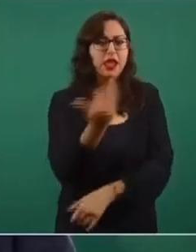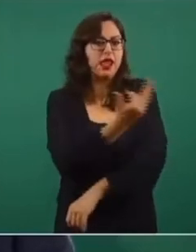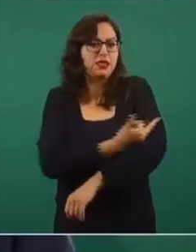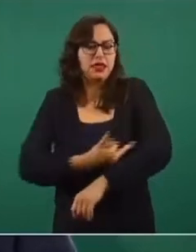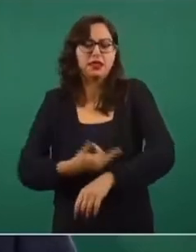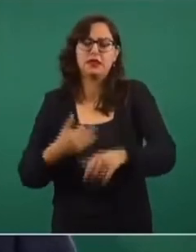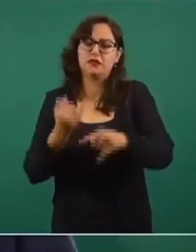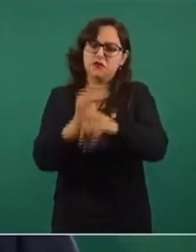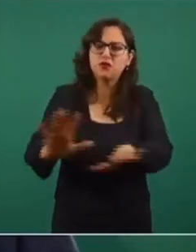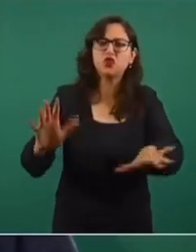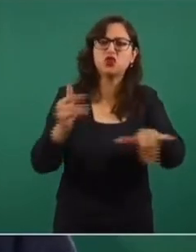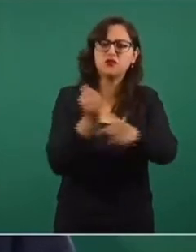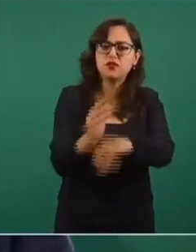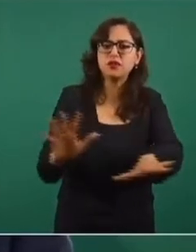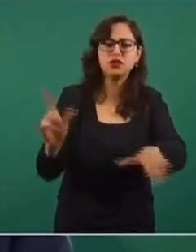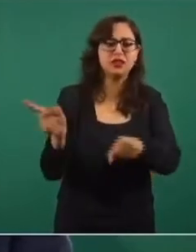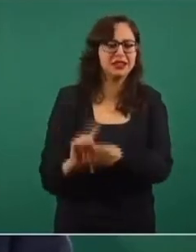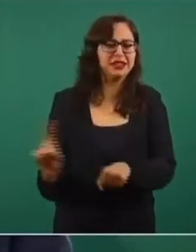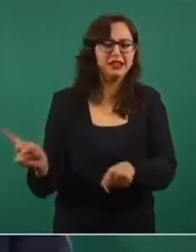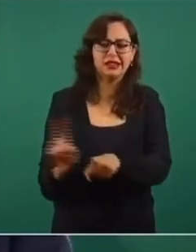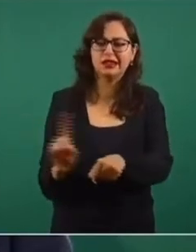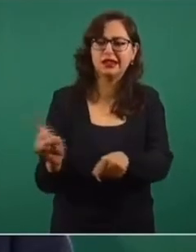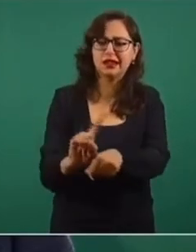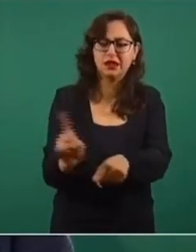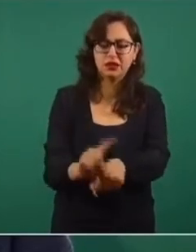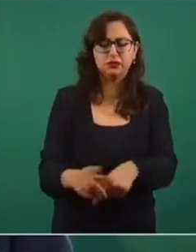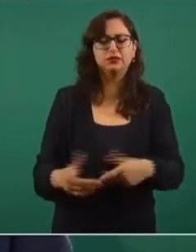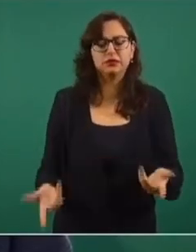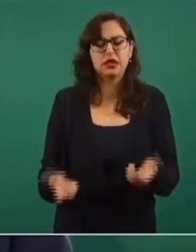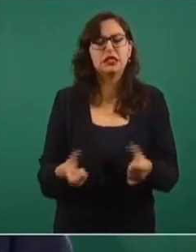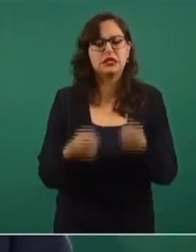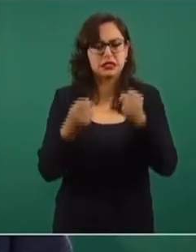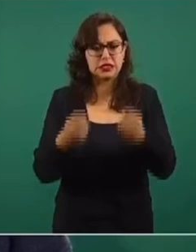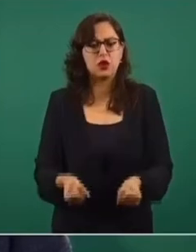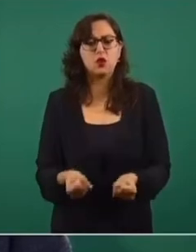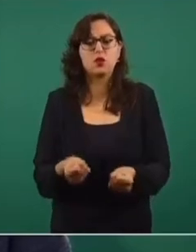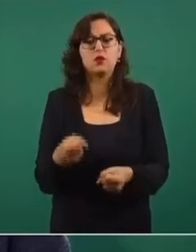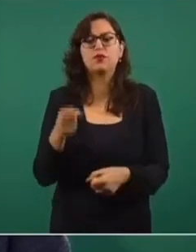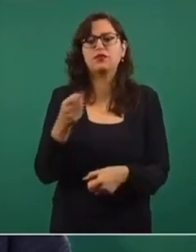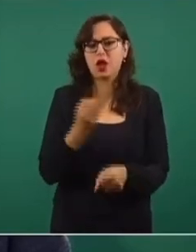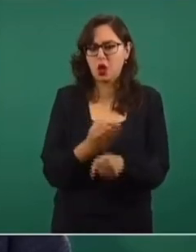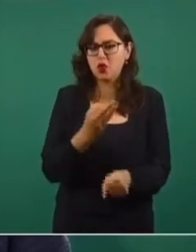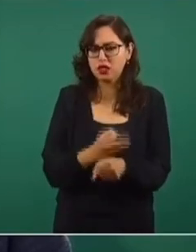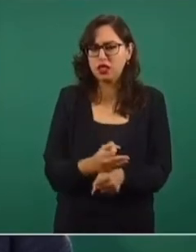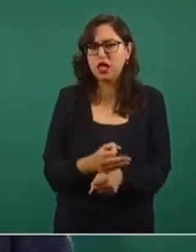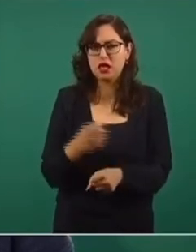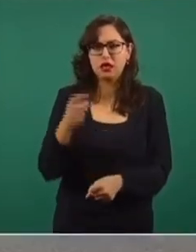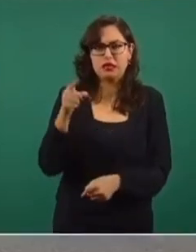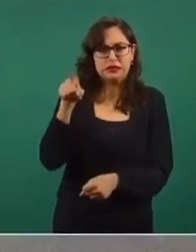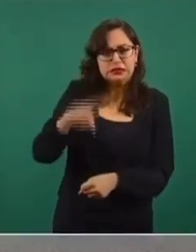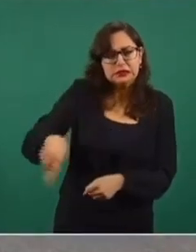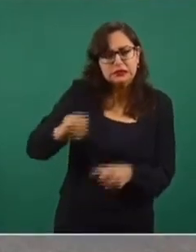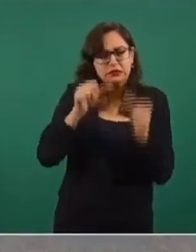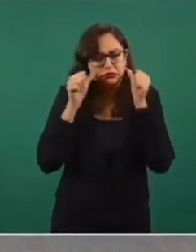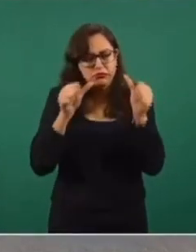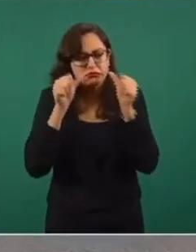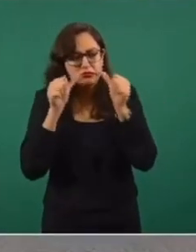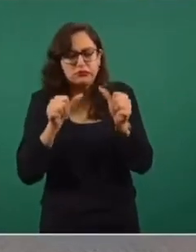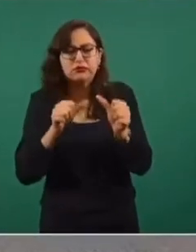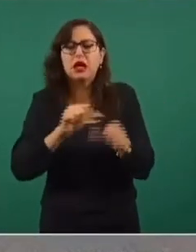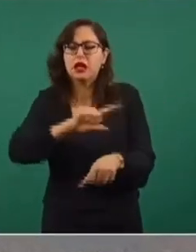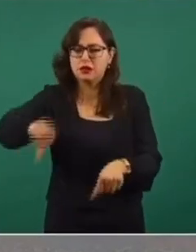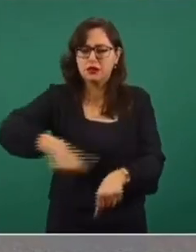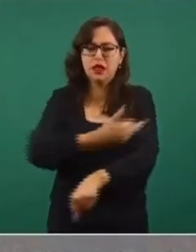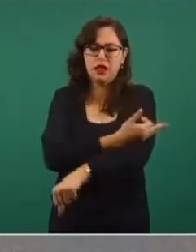dando cuenta de lo que acontece. Entonces, seguramente ellos están poniendo atención a tu pregunta y darán una